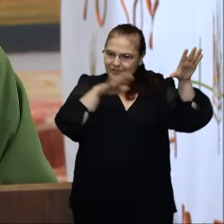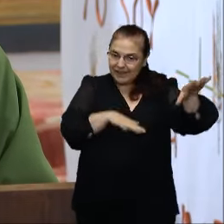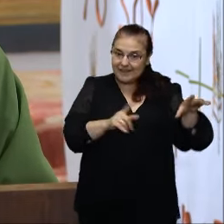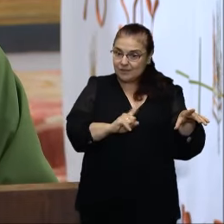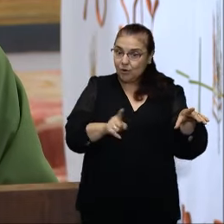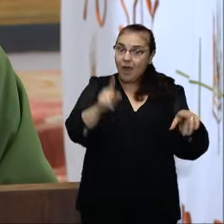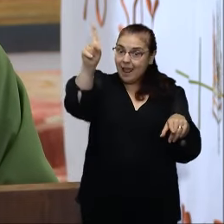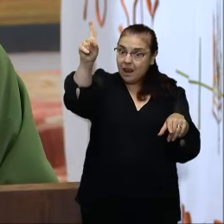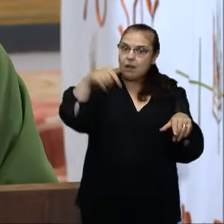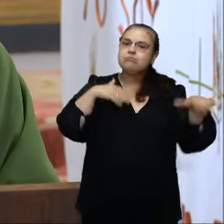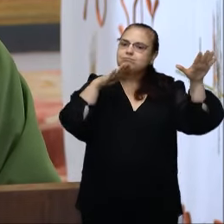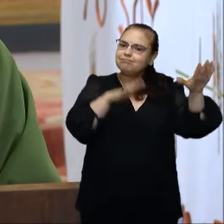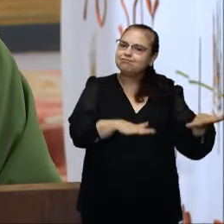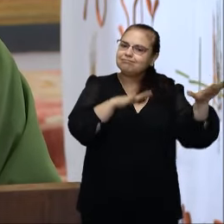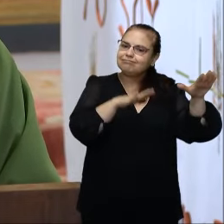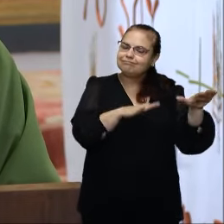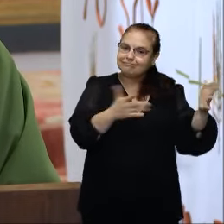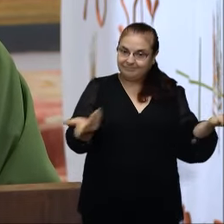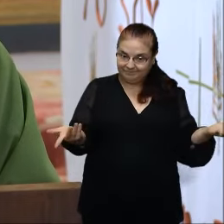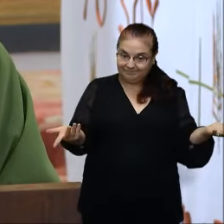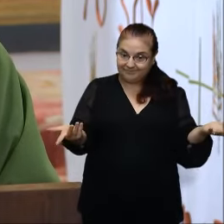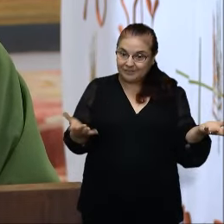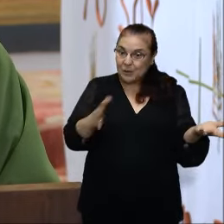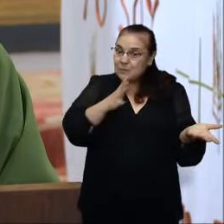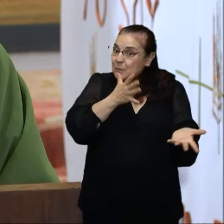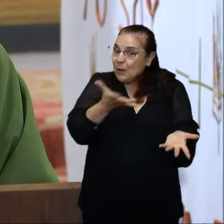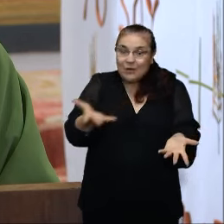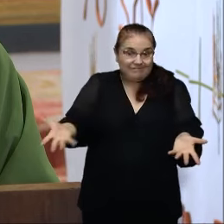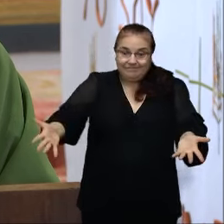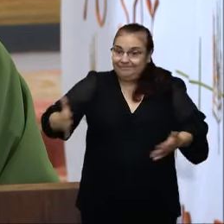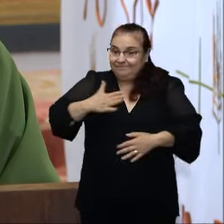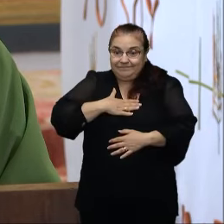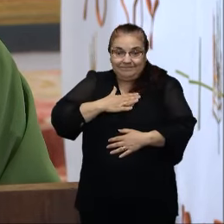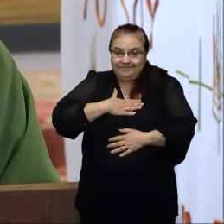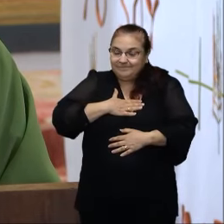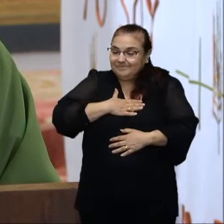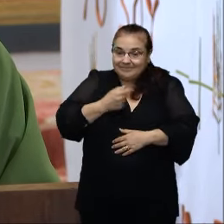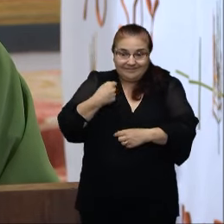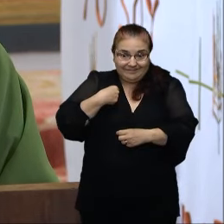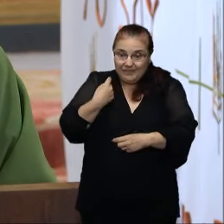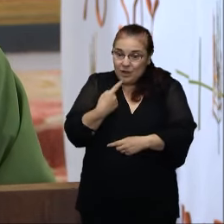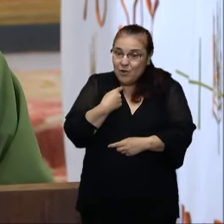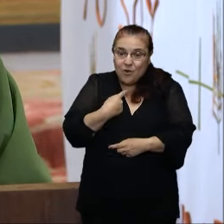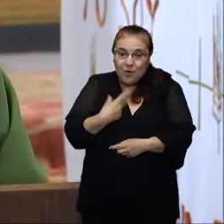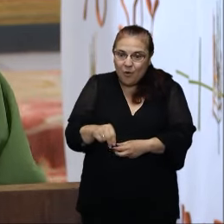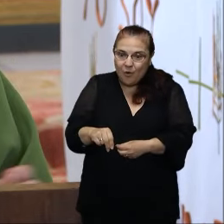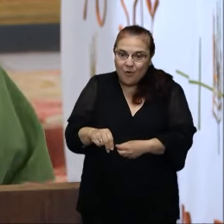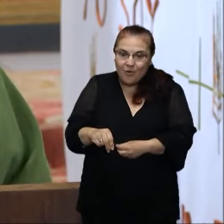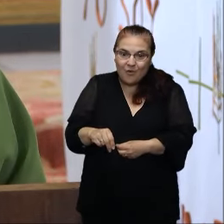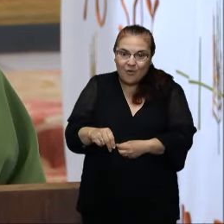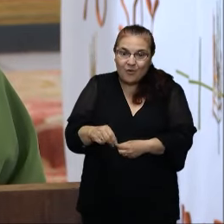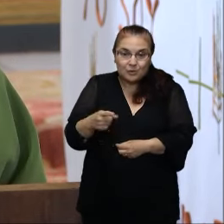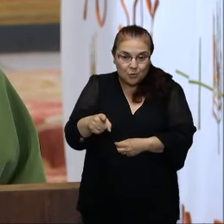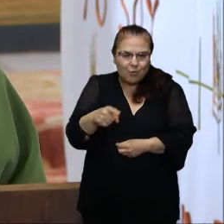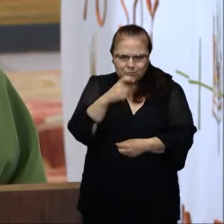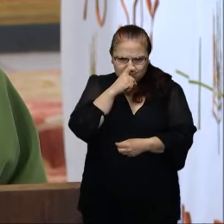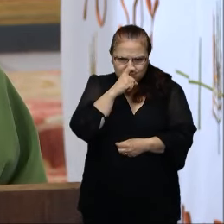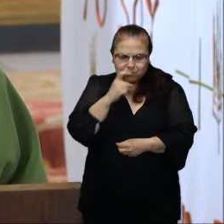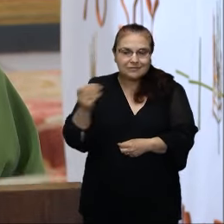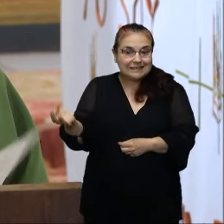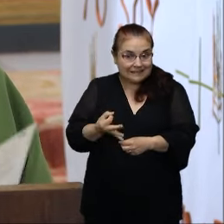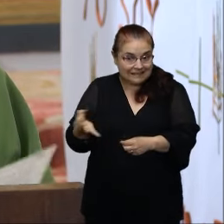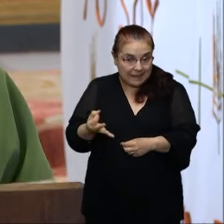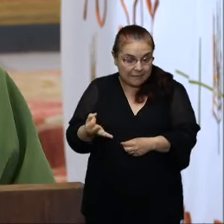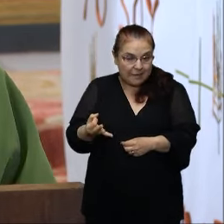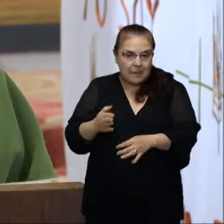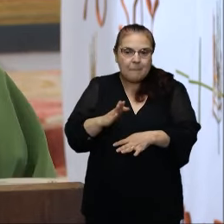¿Ves por dónde tienes que caminar? Porque no puede negarse a sí mismo. Esto es lo que has de recordar, para ti y